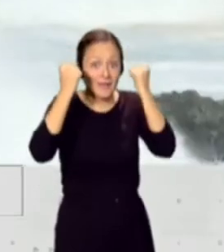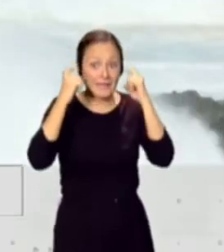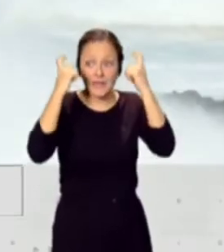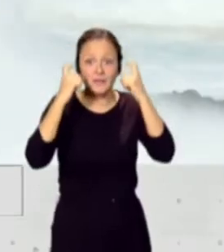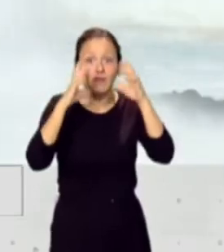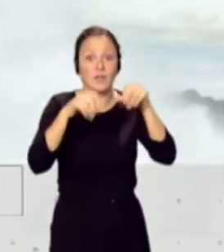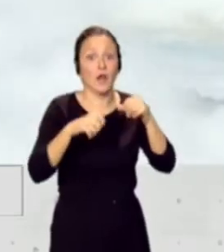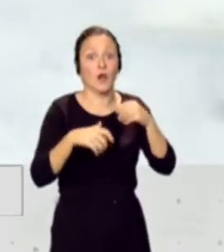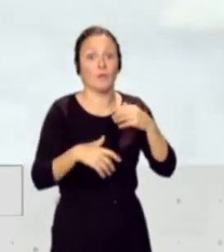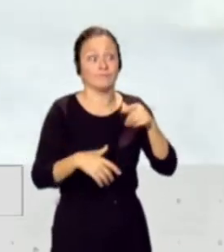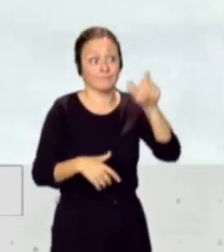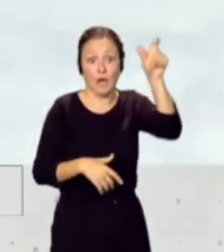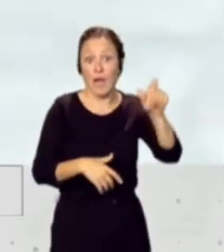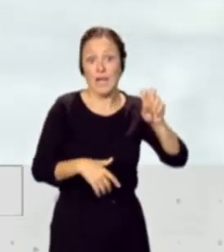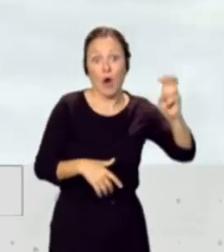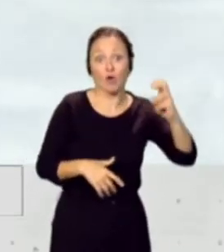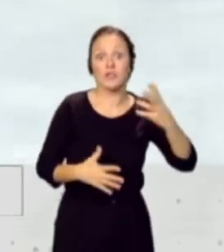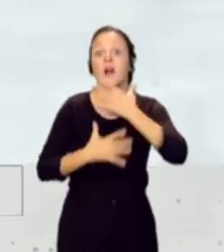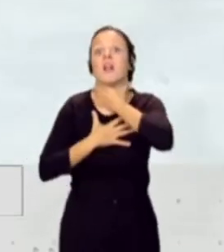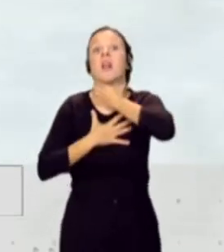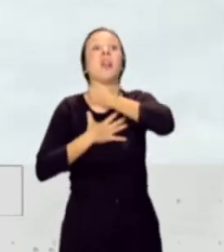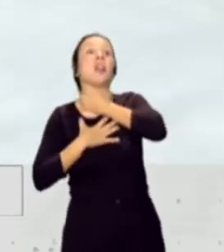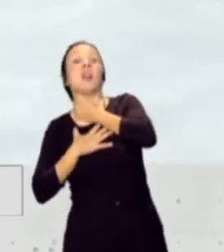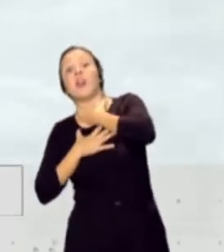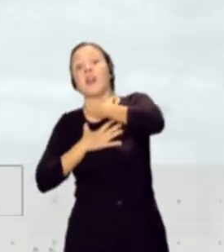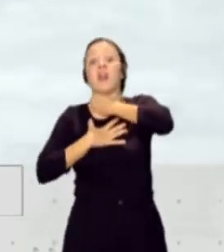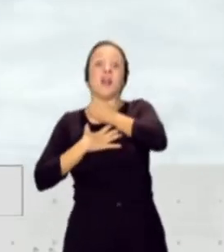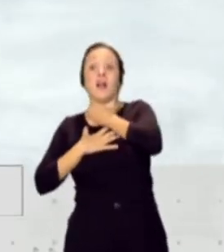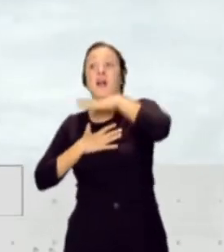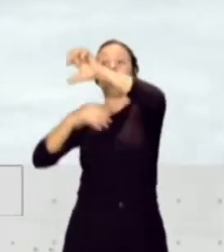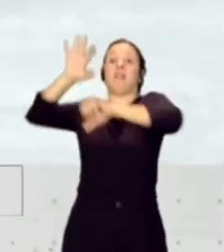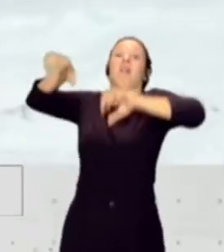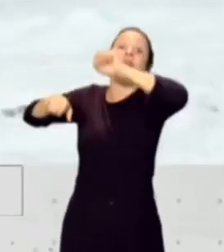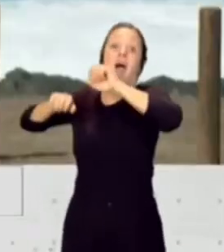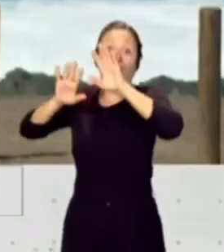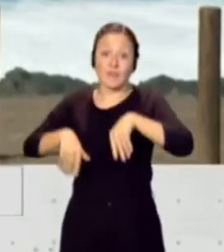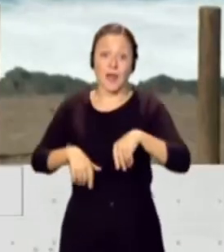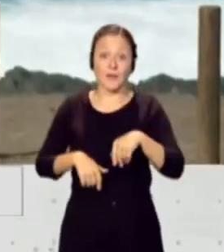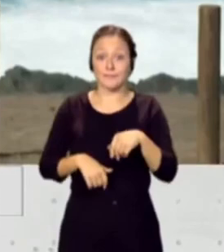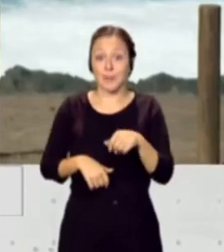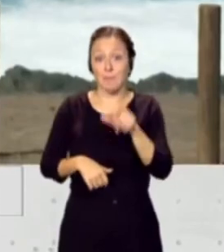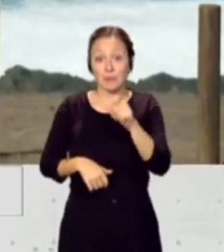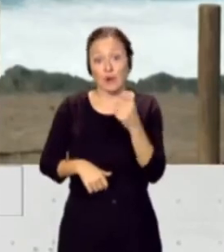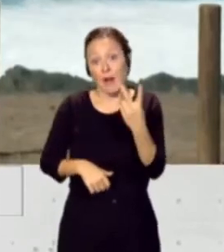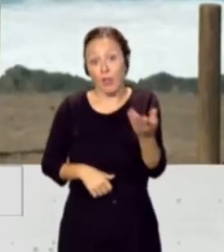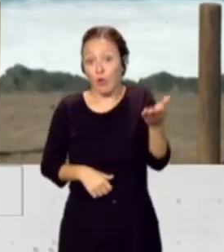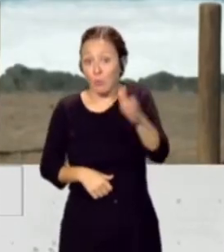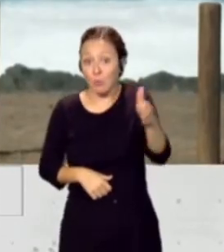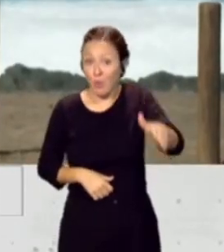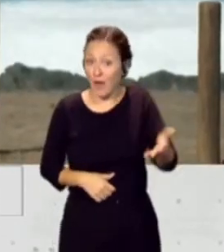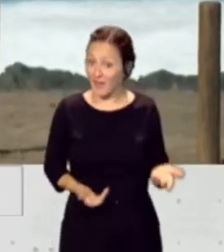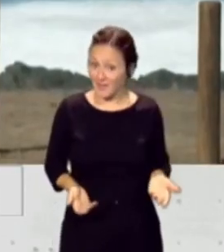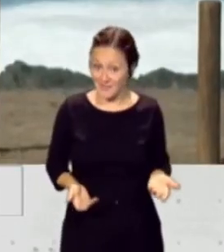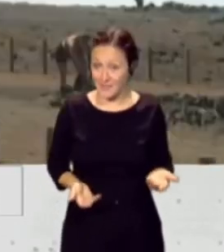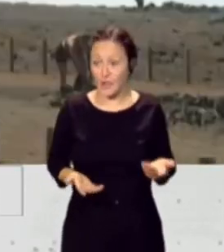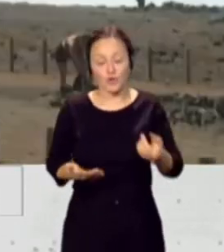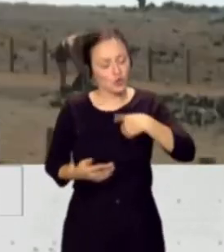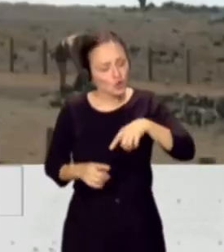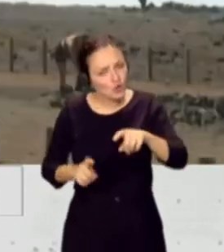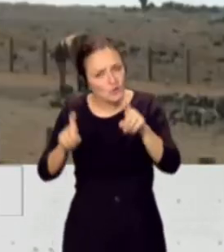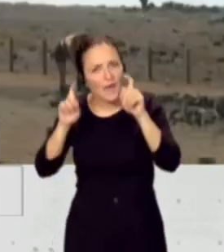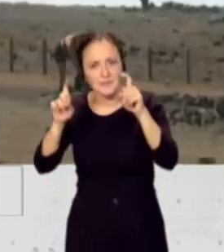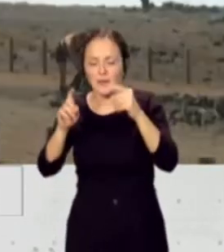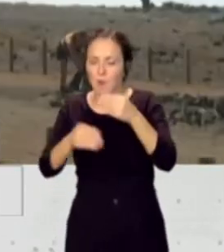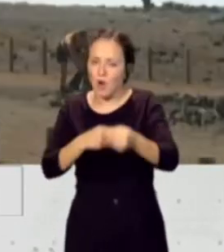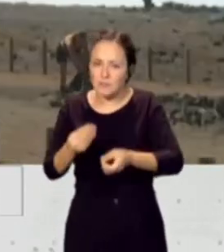sujetar a su cuello a su hombro no puede respirar y se producen en vez de un ahogado dos personas nosotros enseñamos cómo hacerlo y sobre